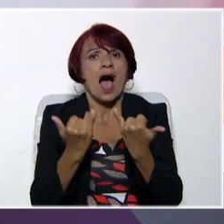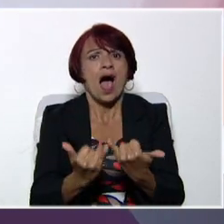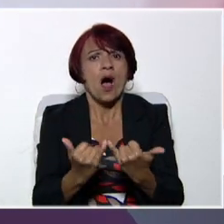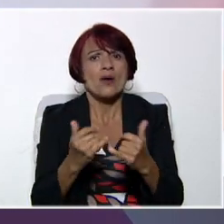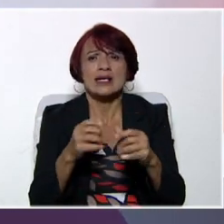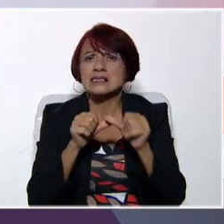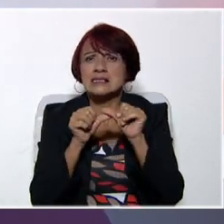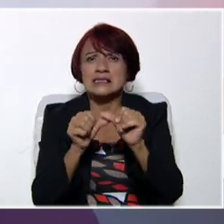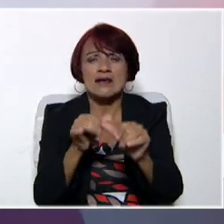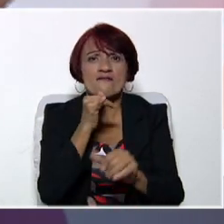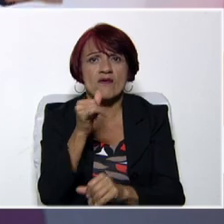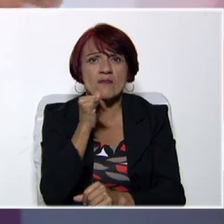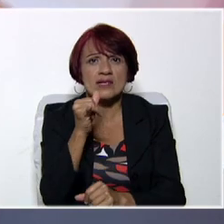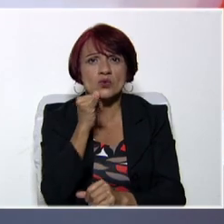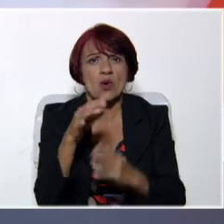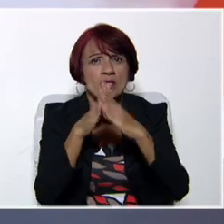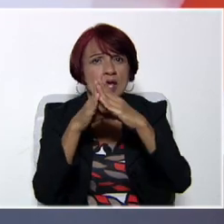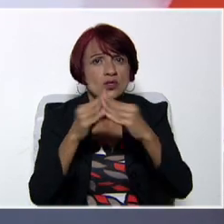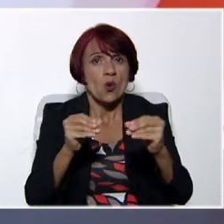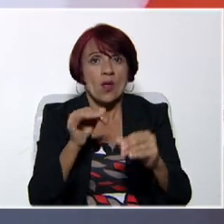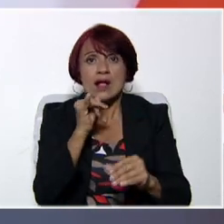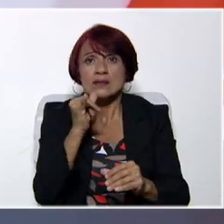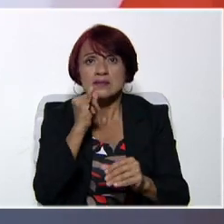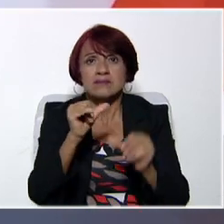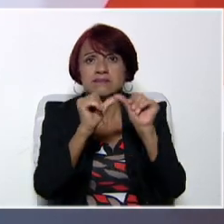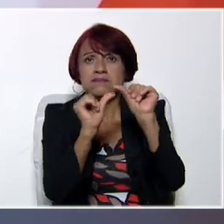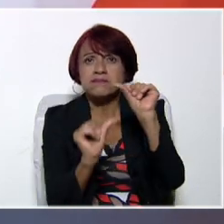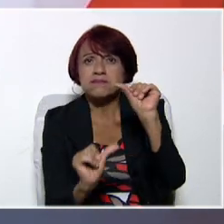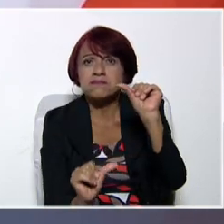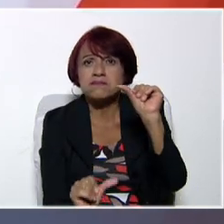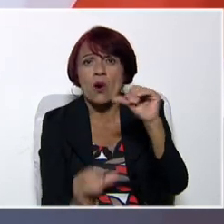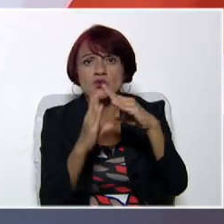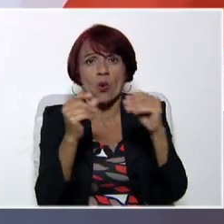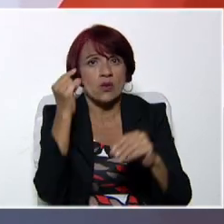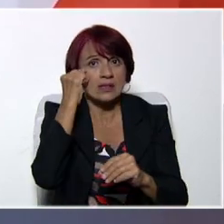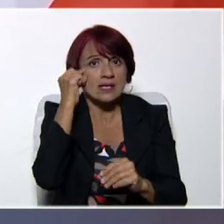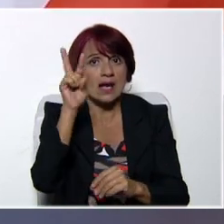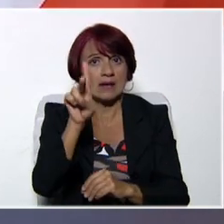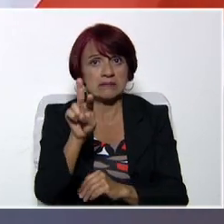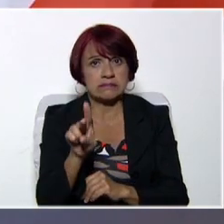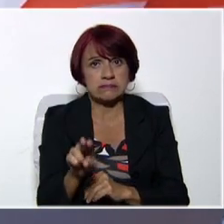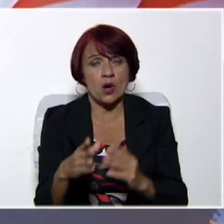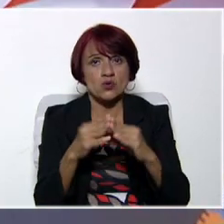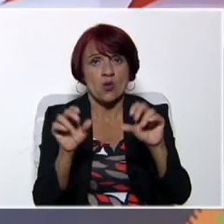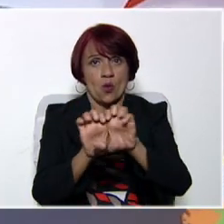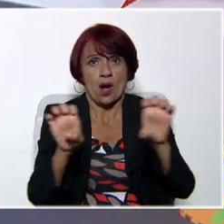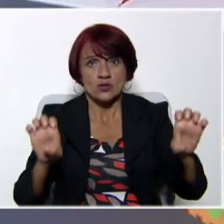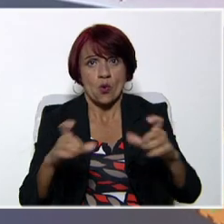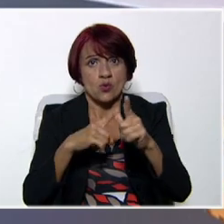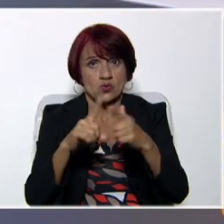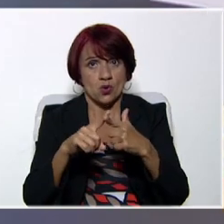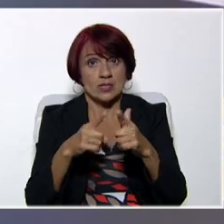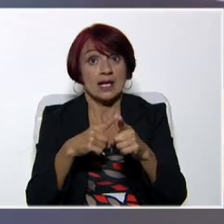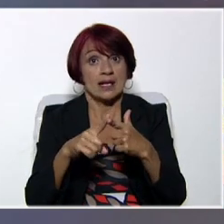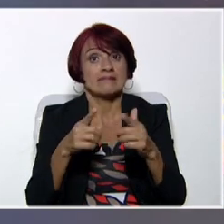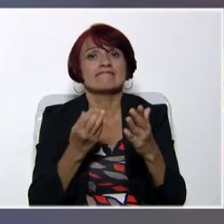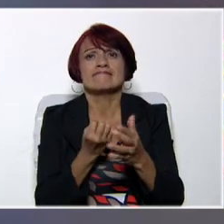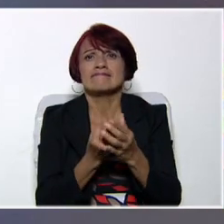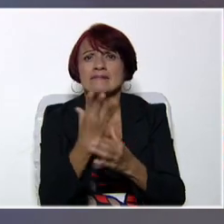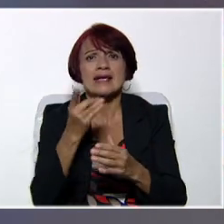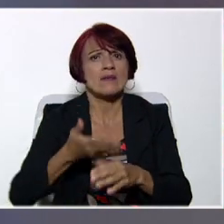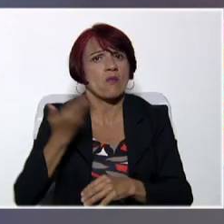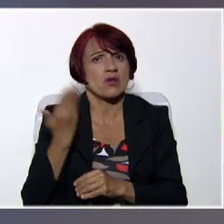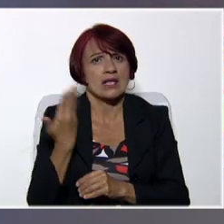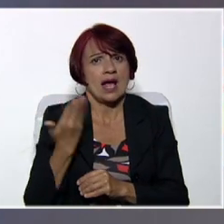Manténganse informados de todas las noticias que generamos día a día en el ámbito educativo. Y para eso, la fuente más